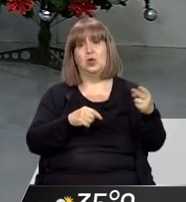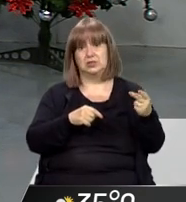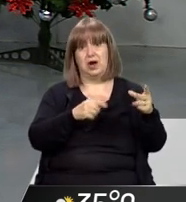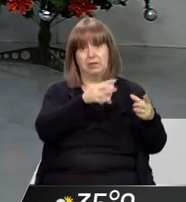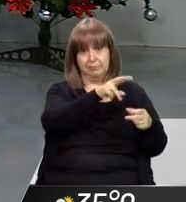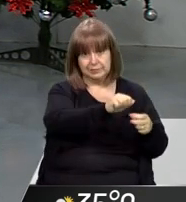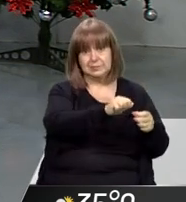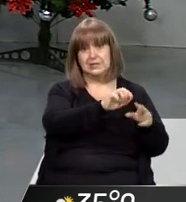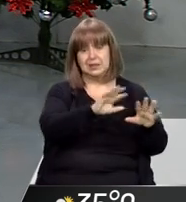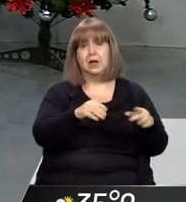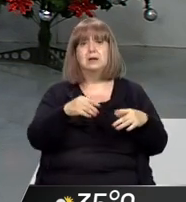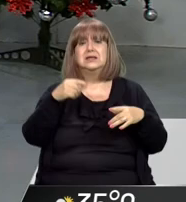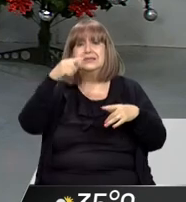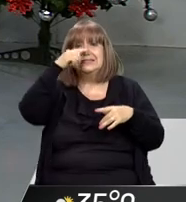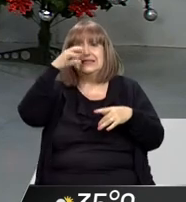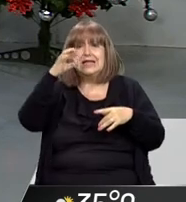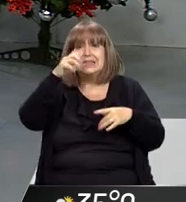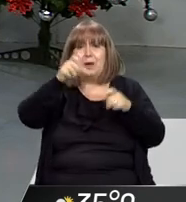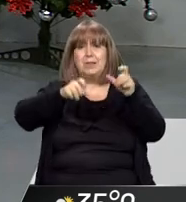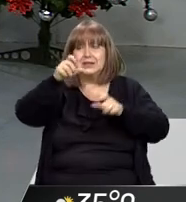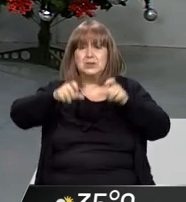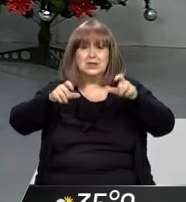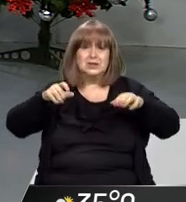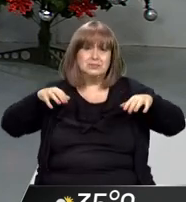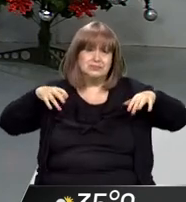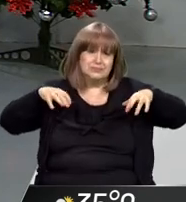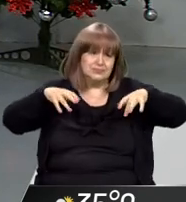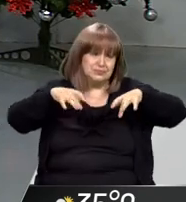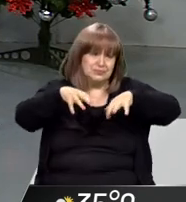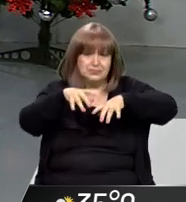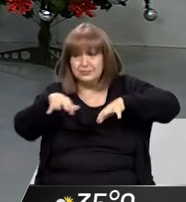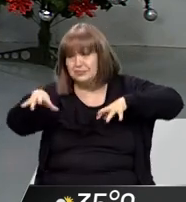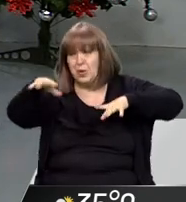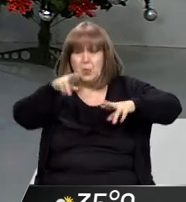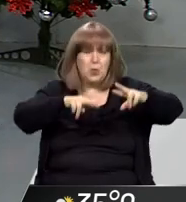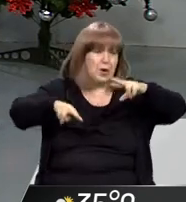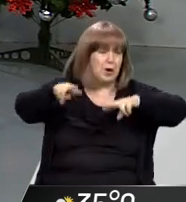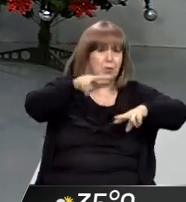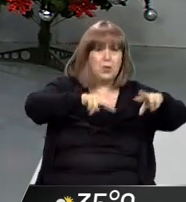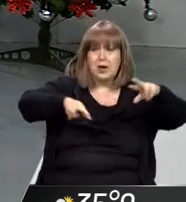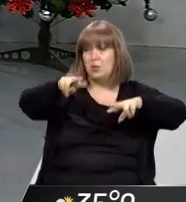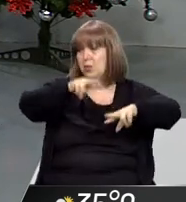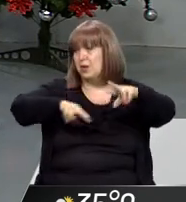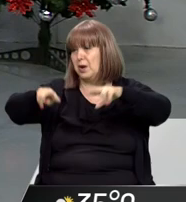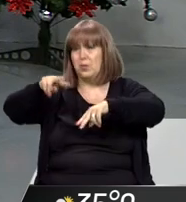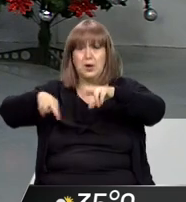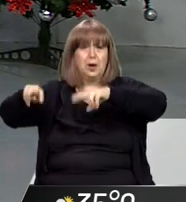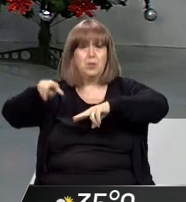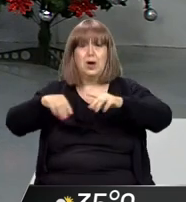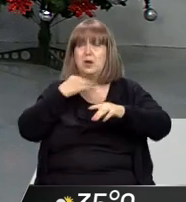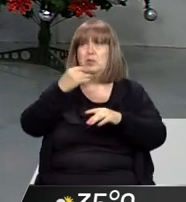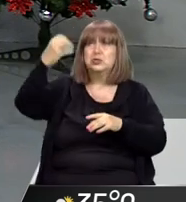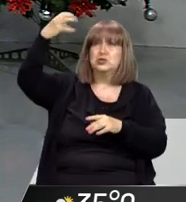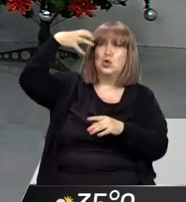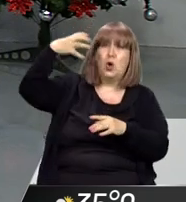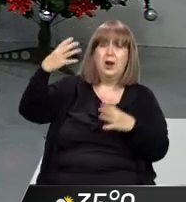personas estuvieron buscando intensamente a Sergio Lobos por diferentes lugares. No les importaba el sol, el